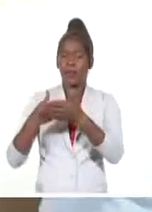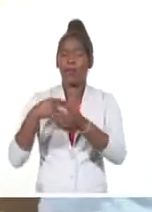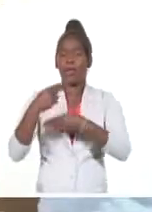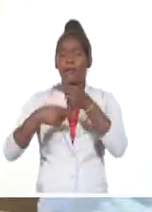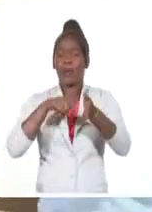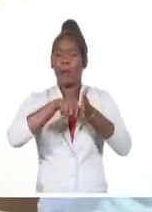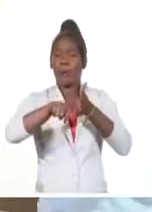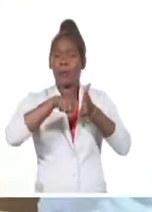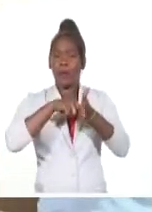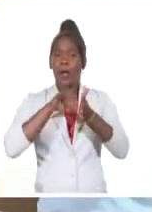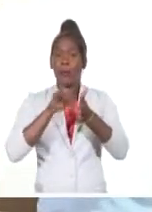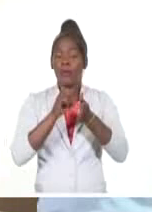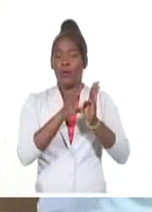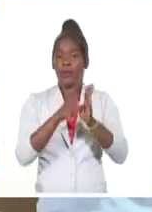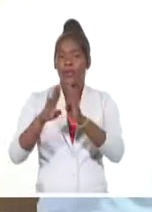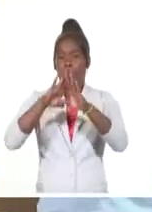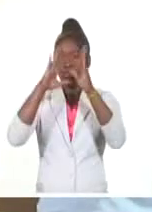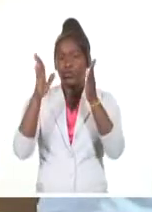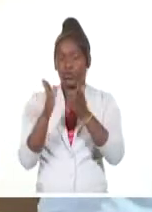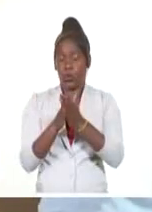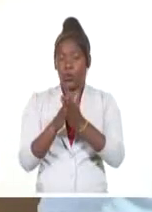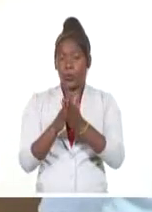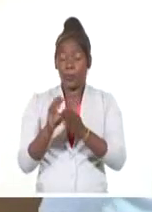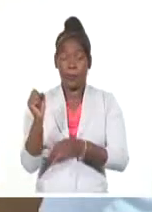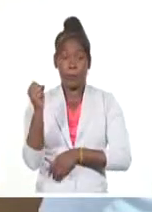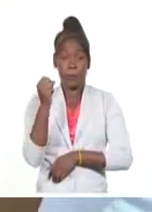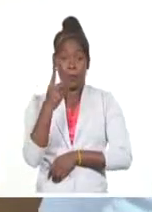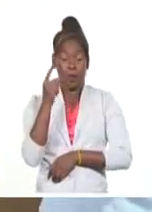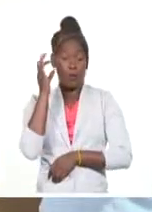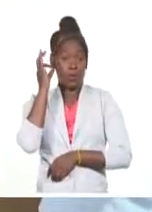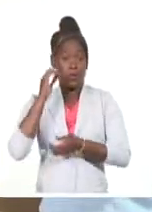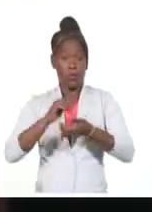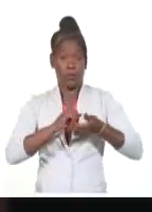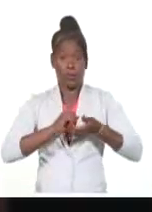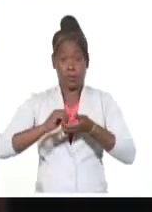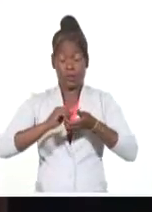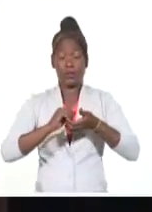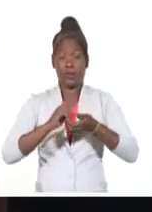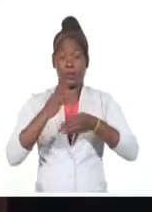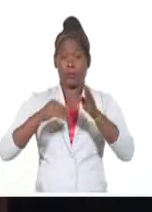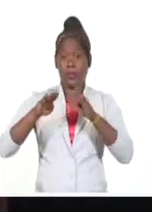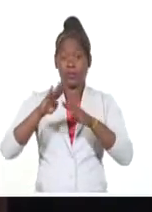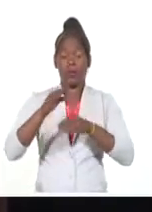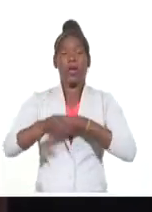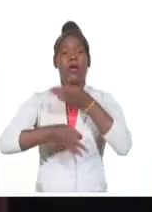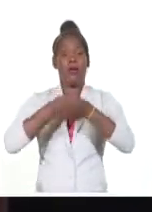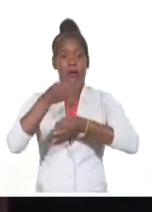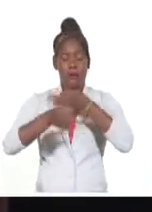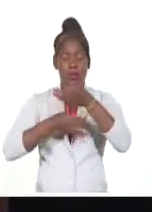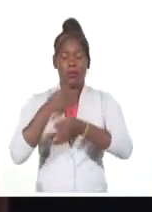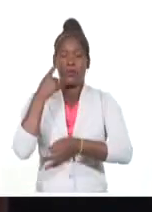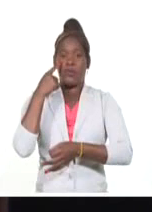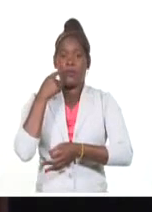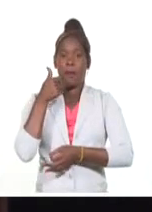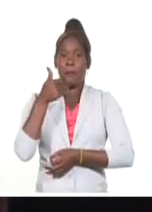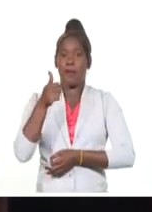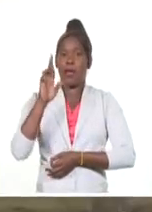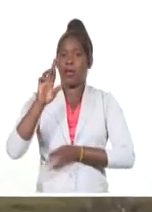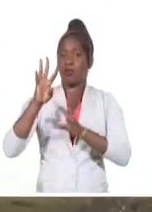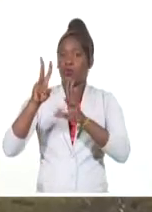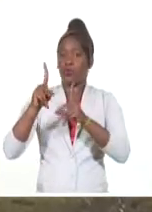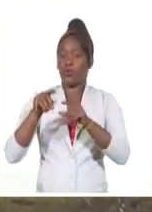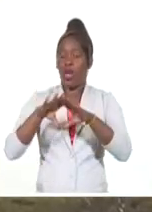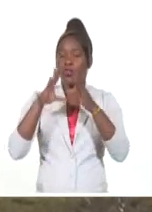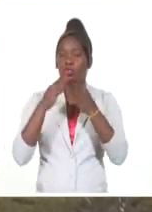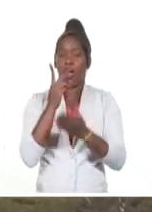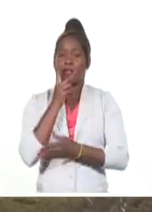país. La viceprimera ministra Inés María Chapman felicitó a la provincia por los resultados en el programa de adelantos de la mujer, pero en el tema del abasto de